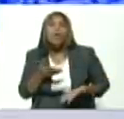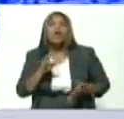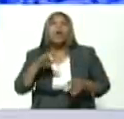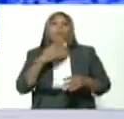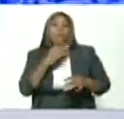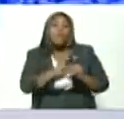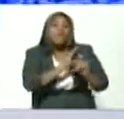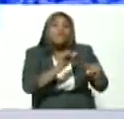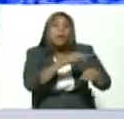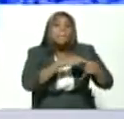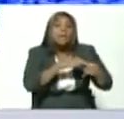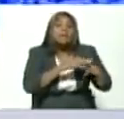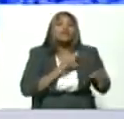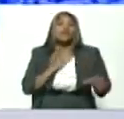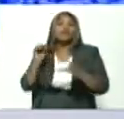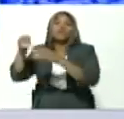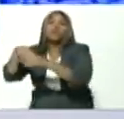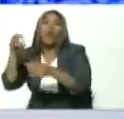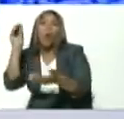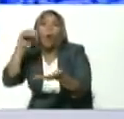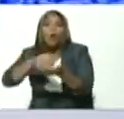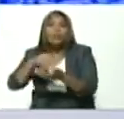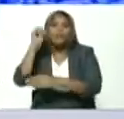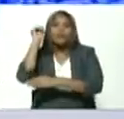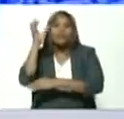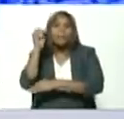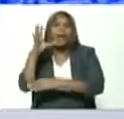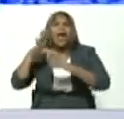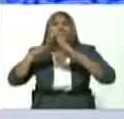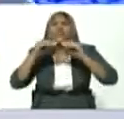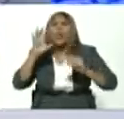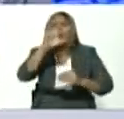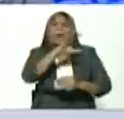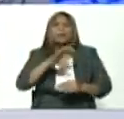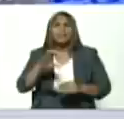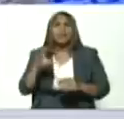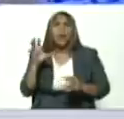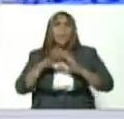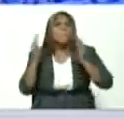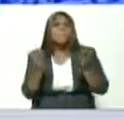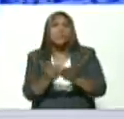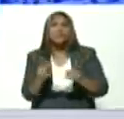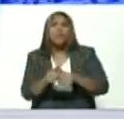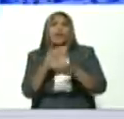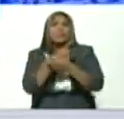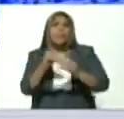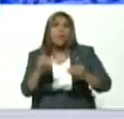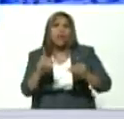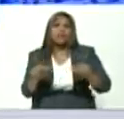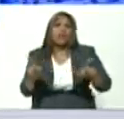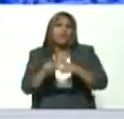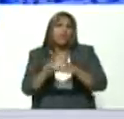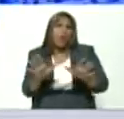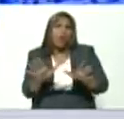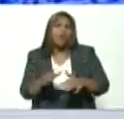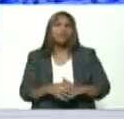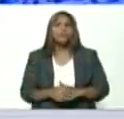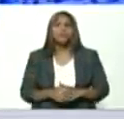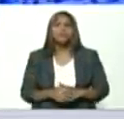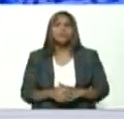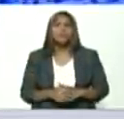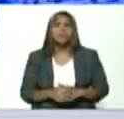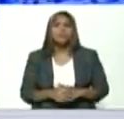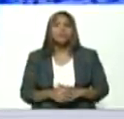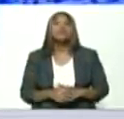batalla parlamentaria eso sucede en todos los países del mundo sobre todo donde hay democracias parlamentarias valga